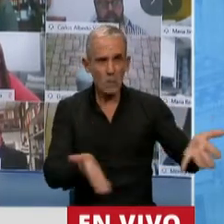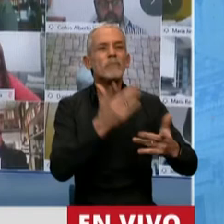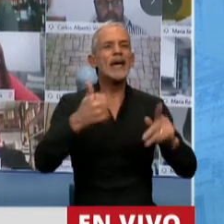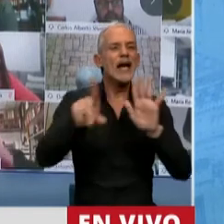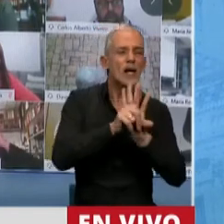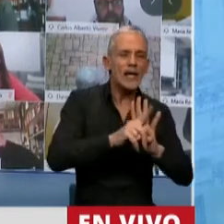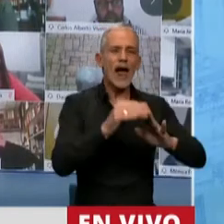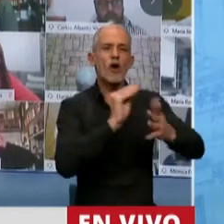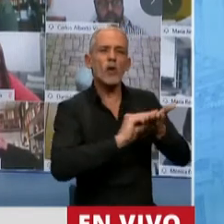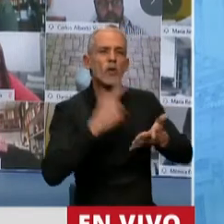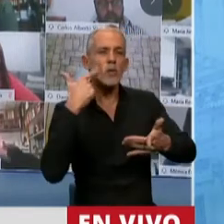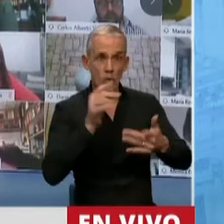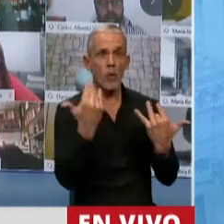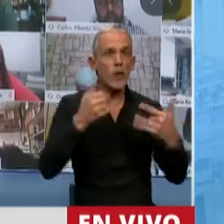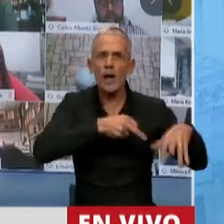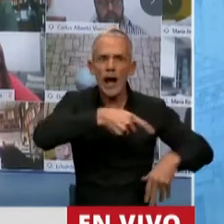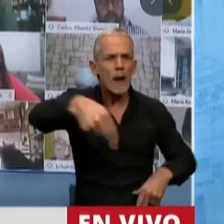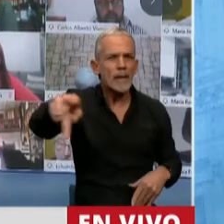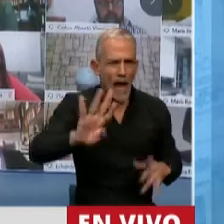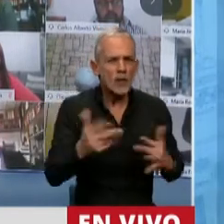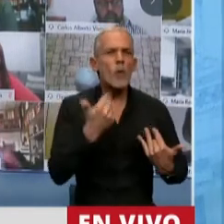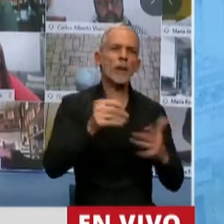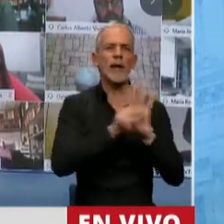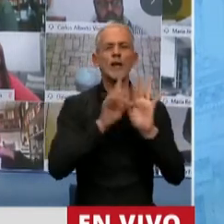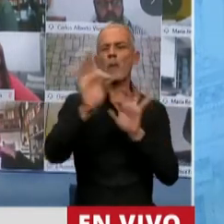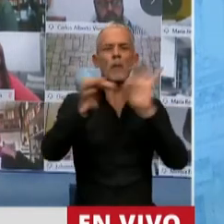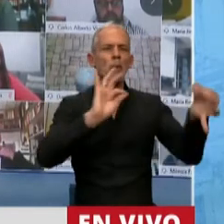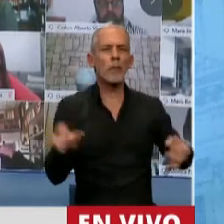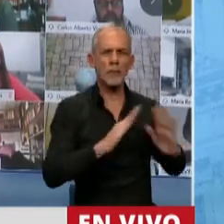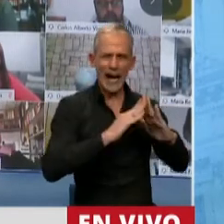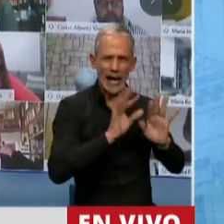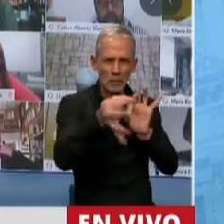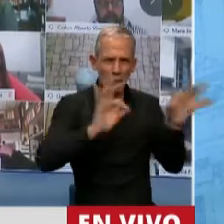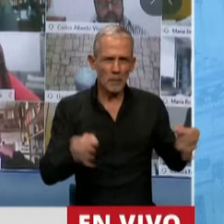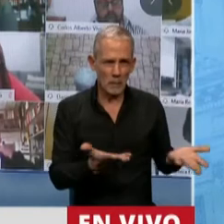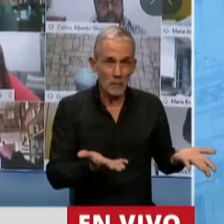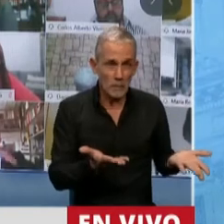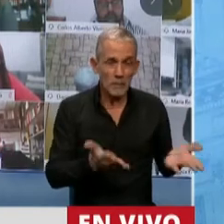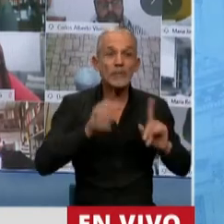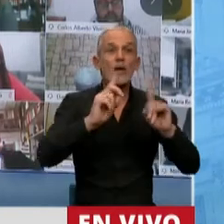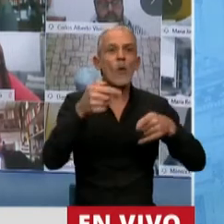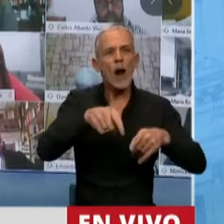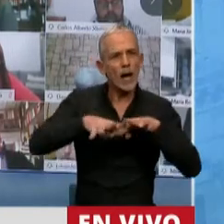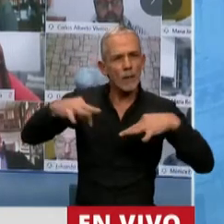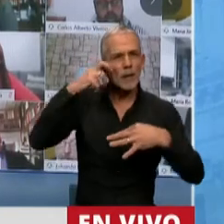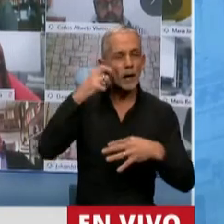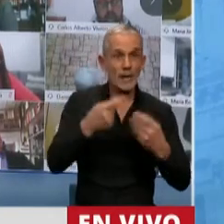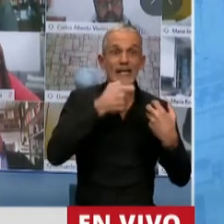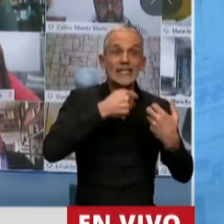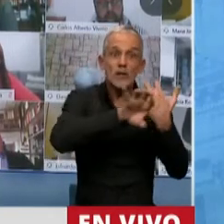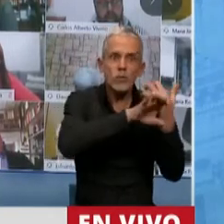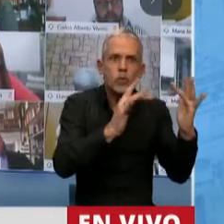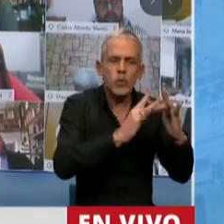legisladores y las legisladoras pueden ir caminando si tienen la legislatura porque viven todos en las cuadras a la redonda. Y sin embargo, si está funcionando telemáticamente,